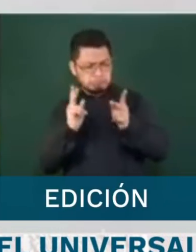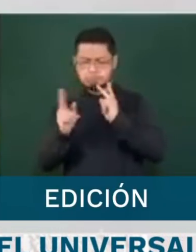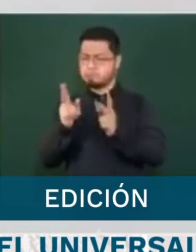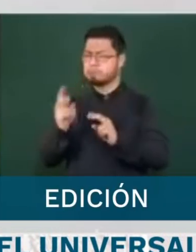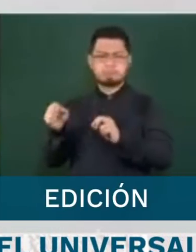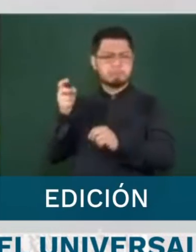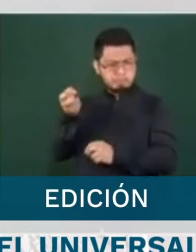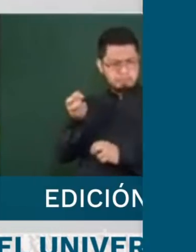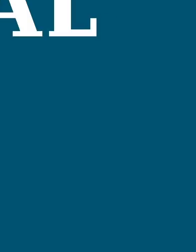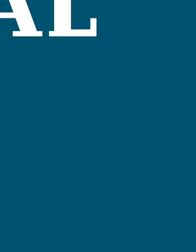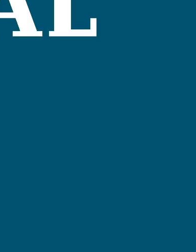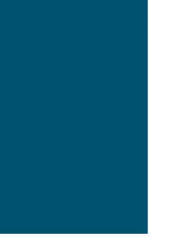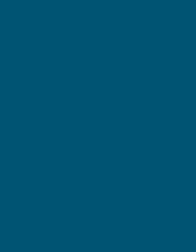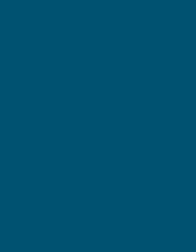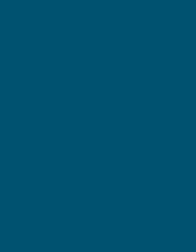asunto.